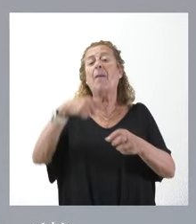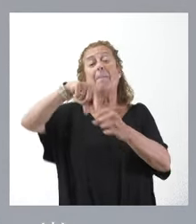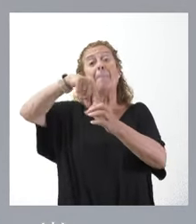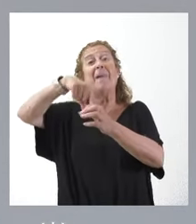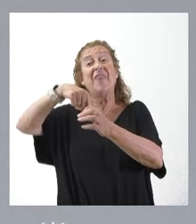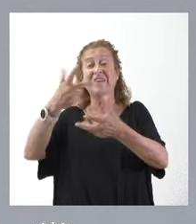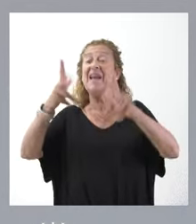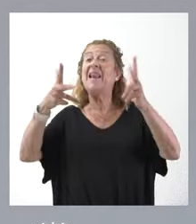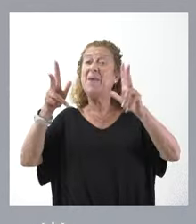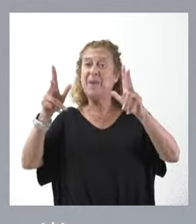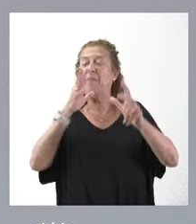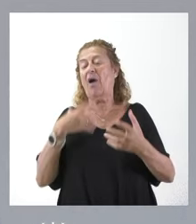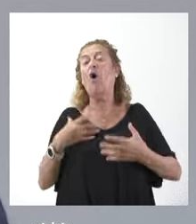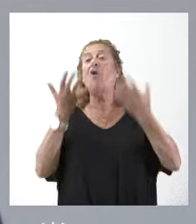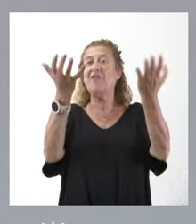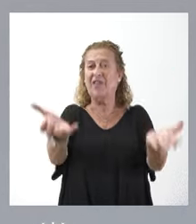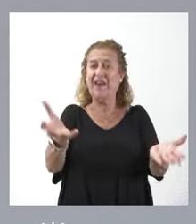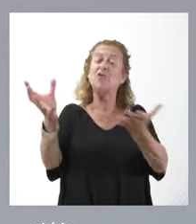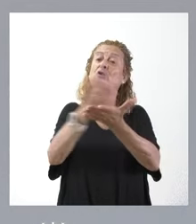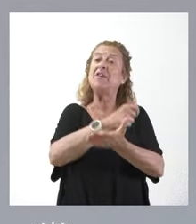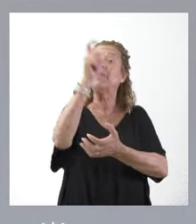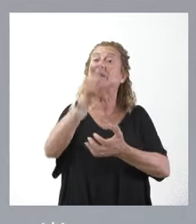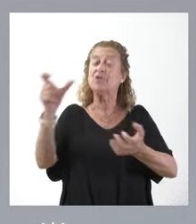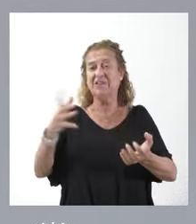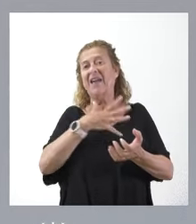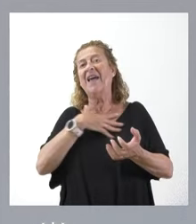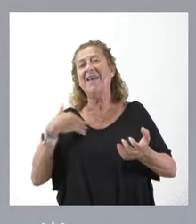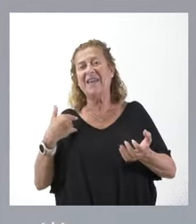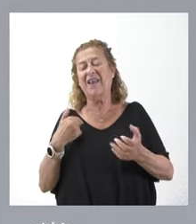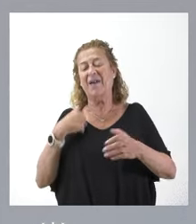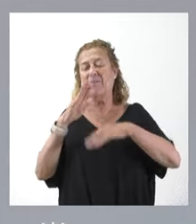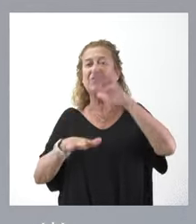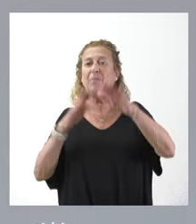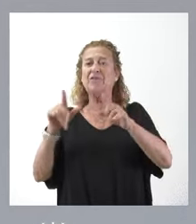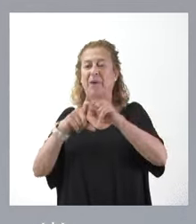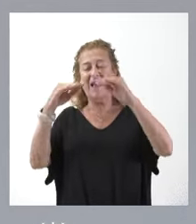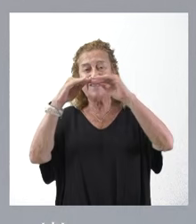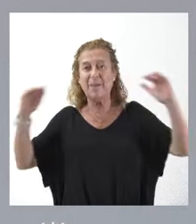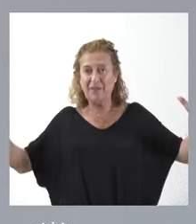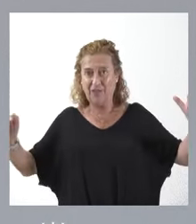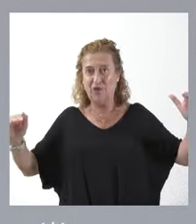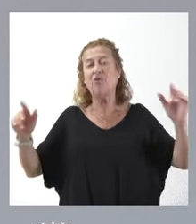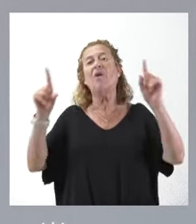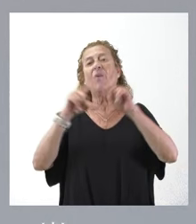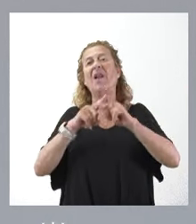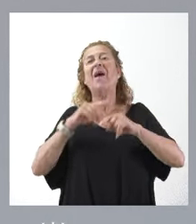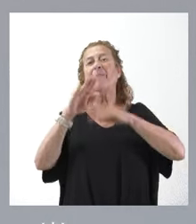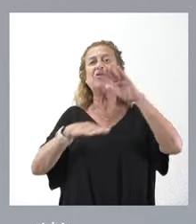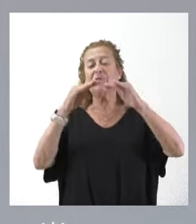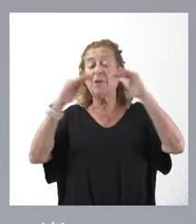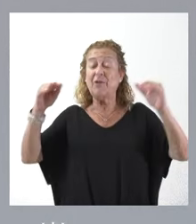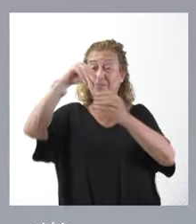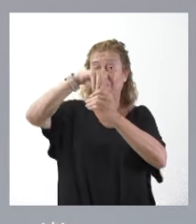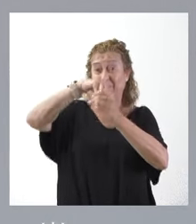estén libres a ofertarlas a todos aquellos que accedan al proceso de estabilización, los procesos de estabilización de interinos